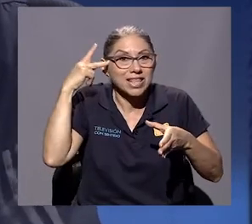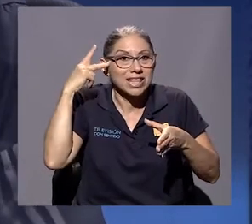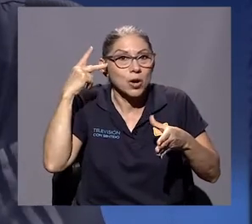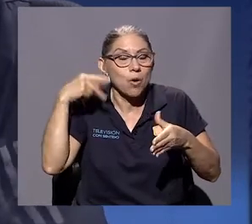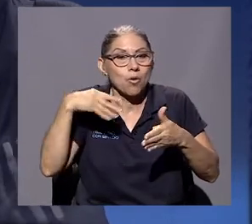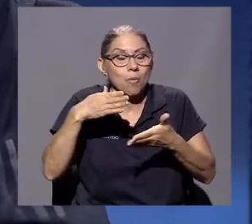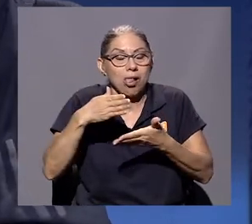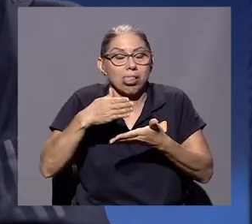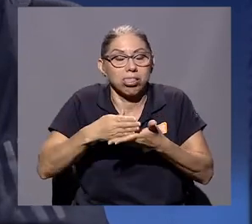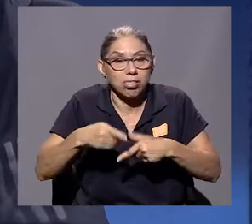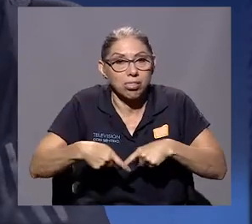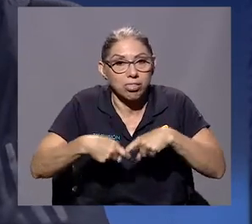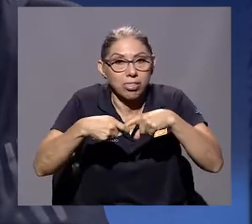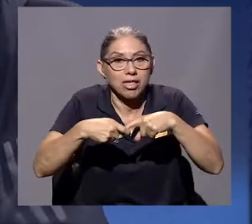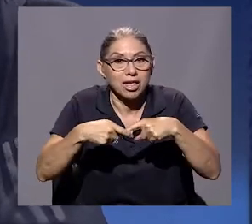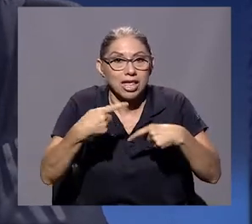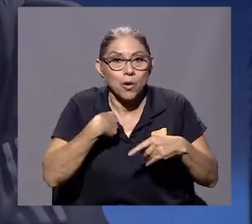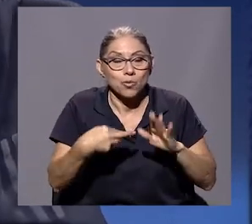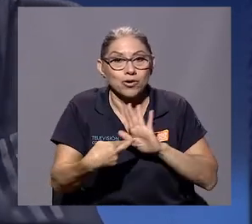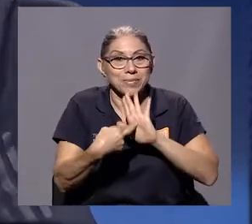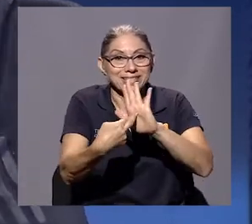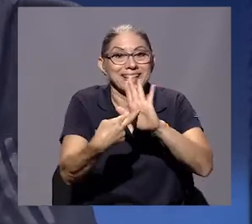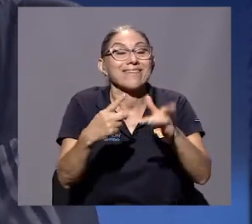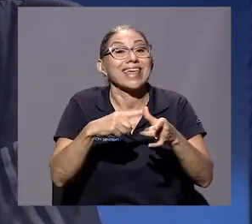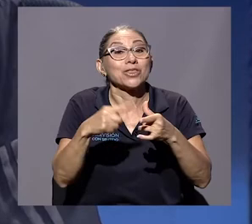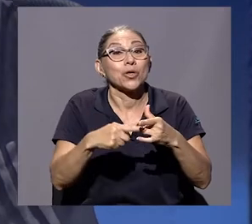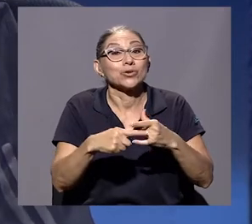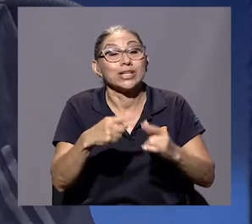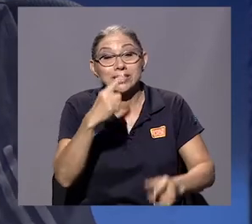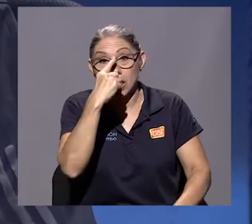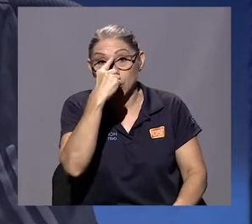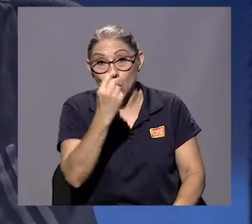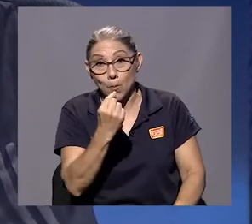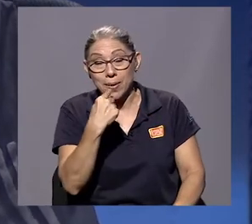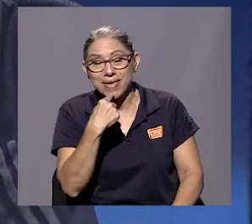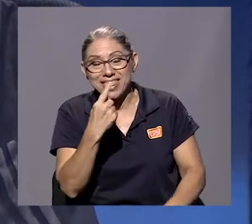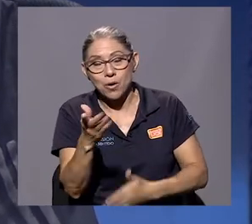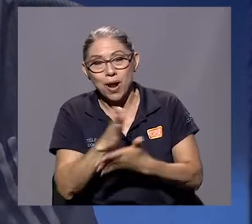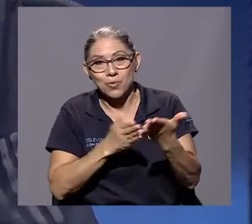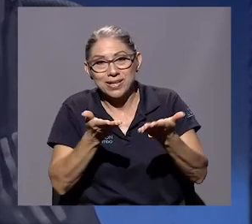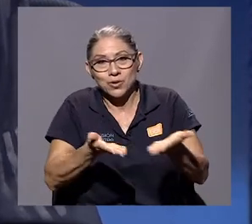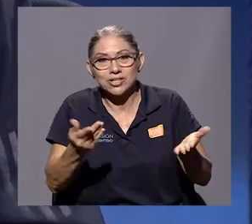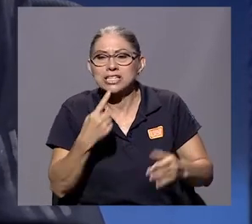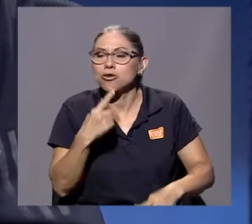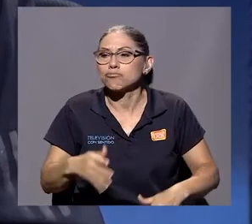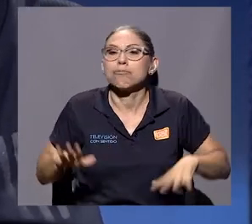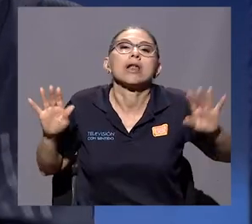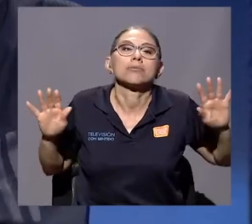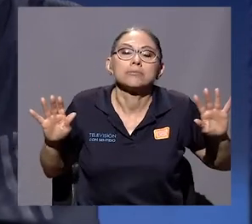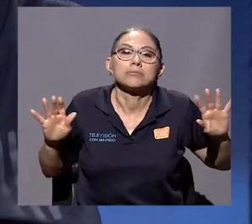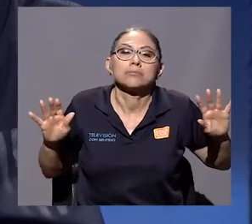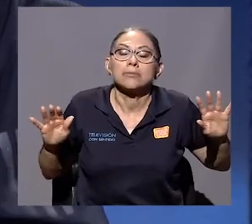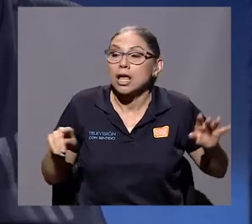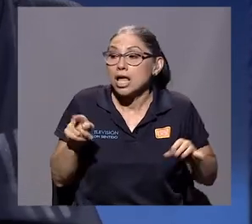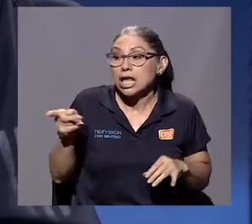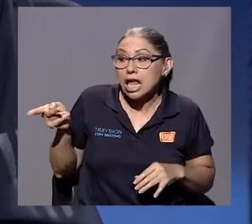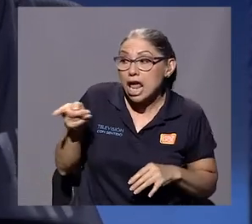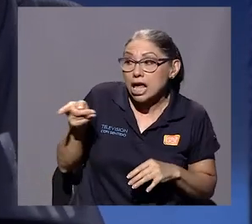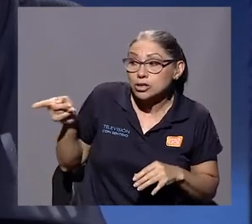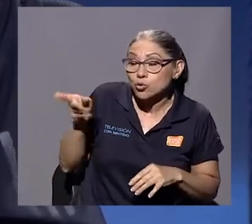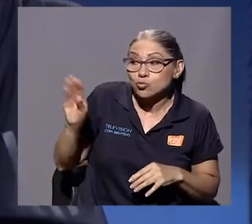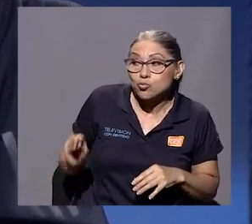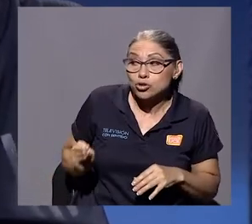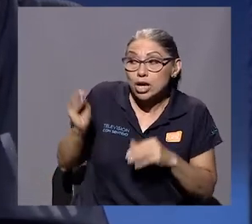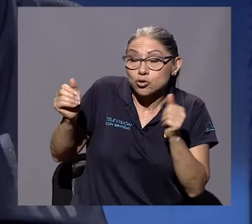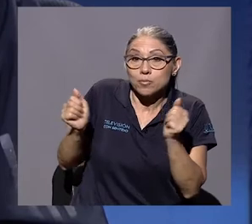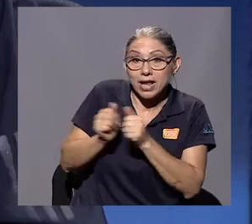representaba. Entonces, Don Pepe, entre las cosas que dijo, dice, bueno, el que vengan estos muchachos con